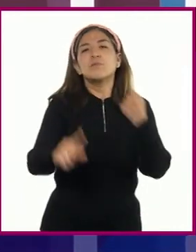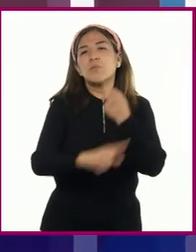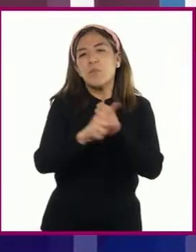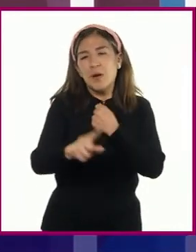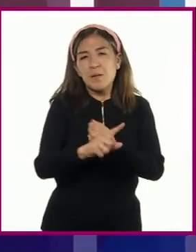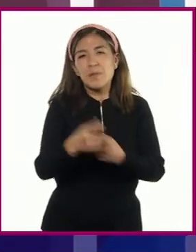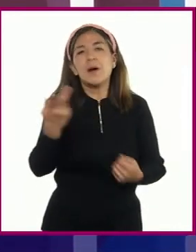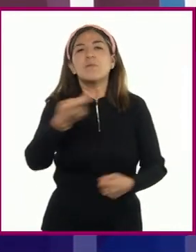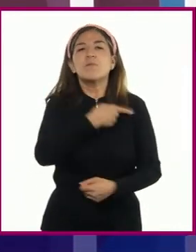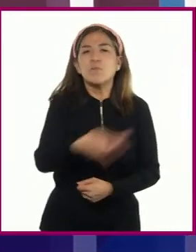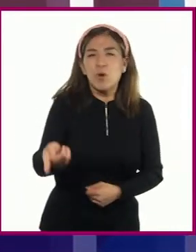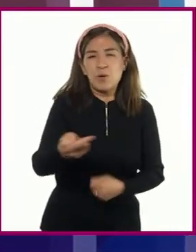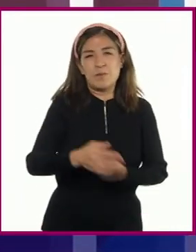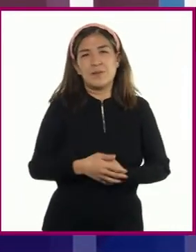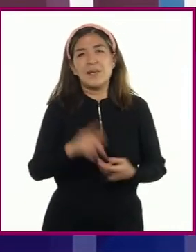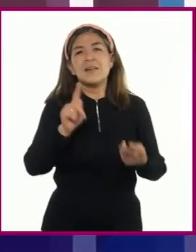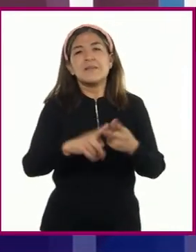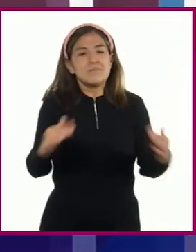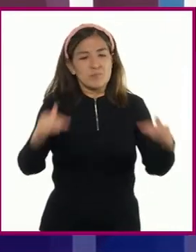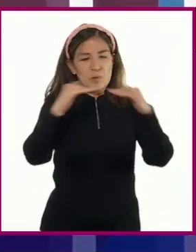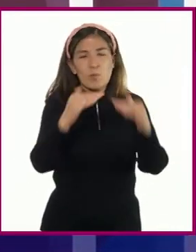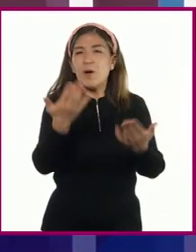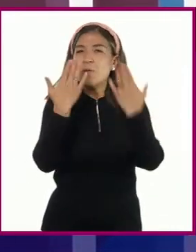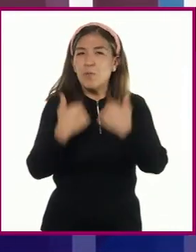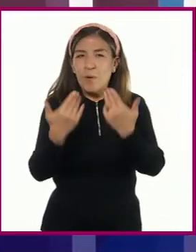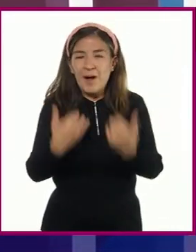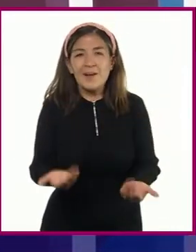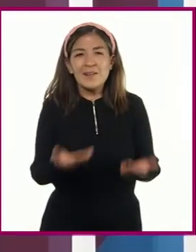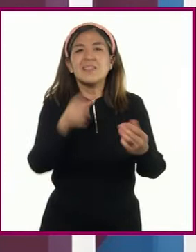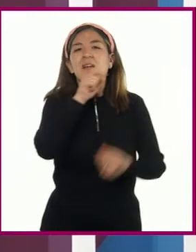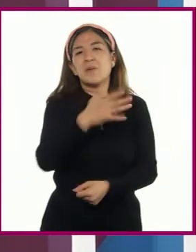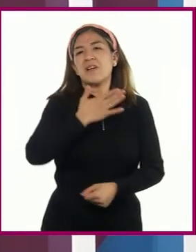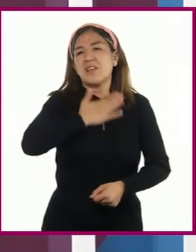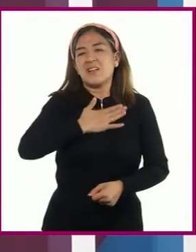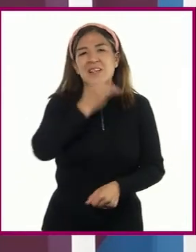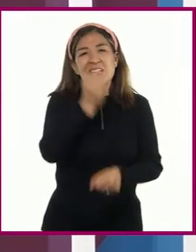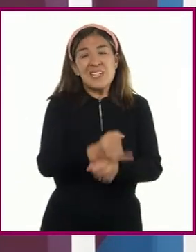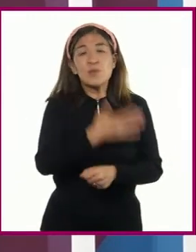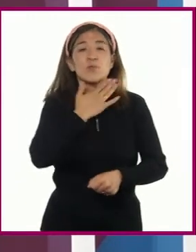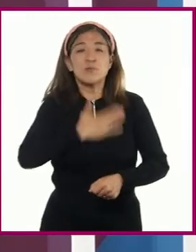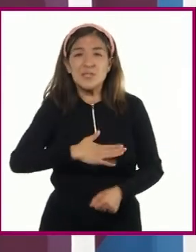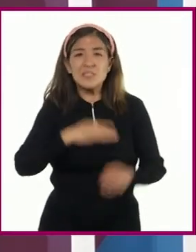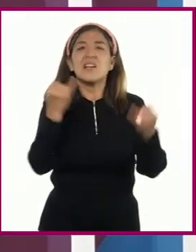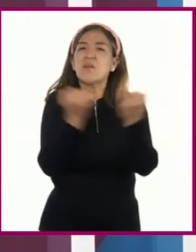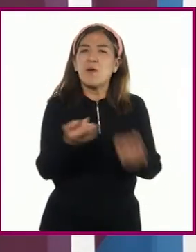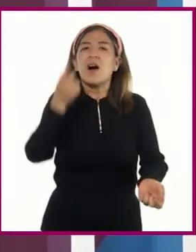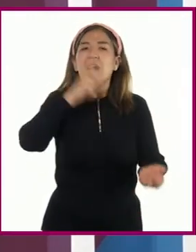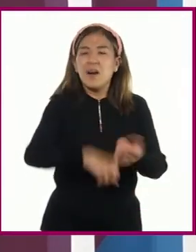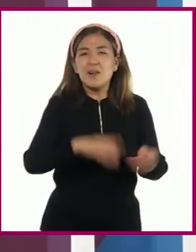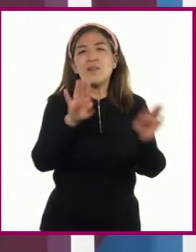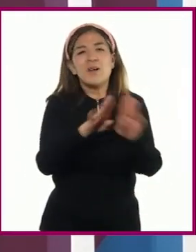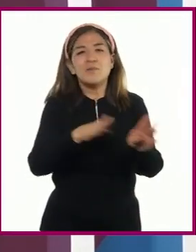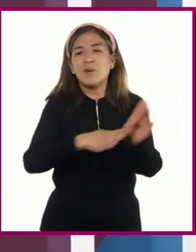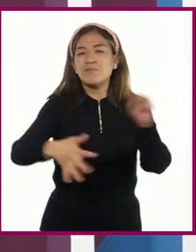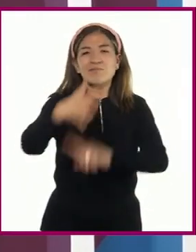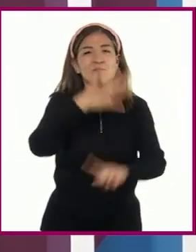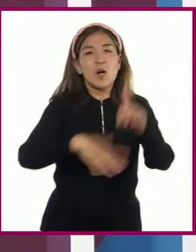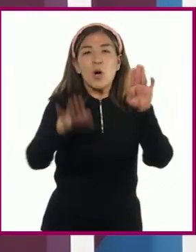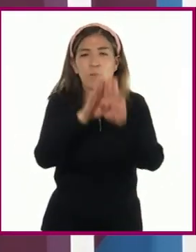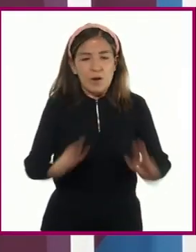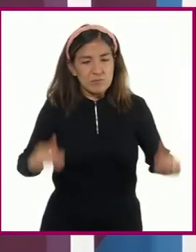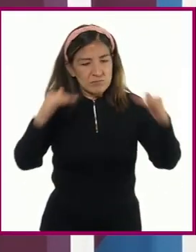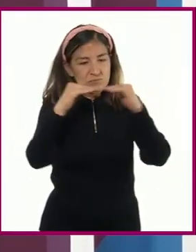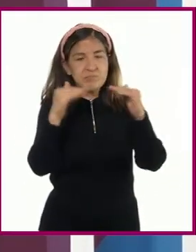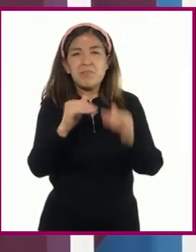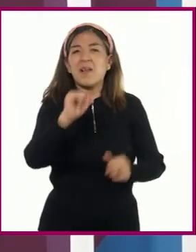como la pobreza, la desigualdad o las injusticias, que hacen que las partes no se encuentren en igualdad de